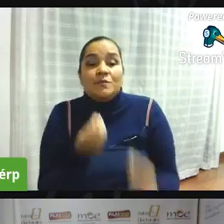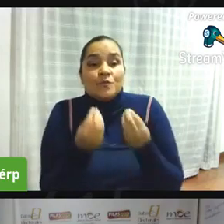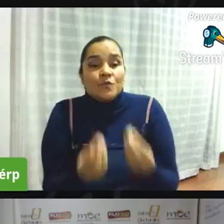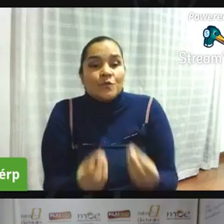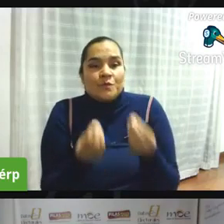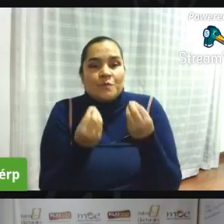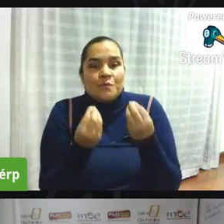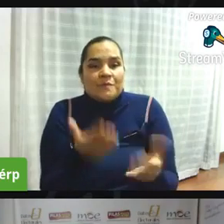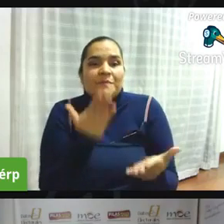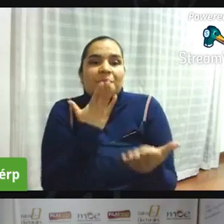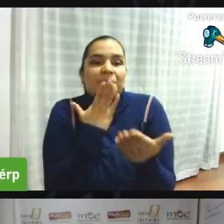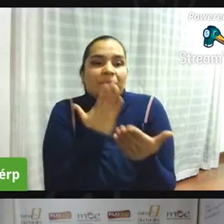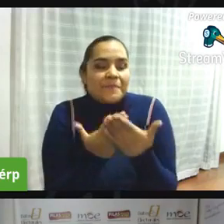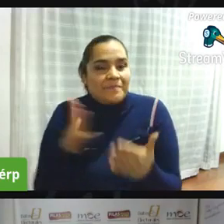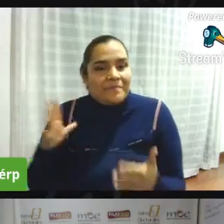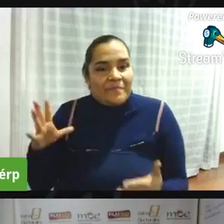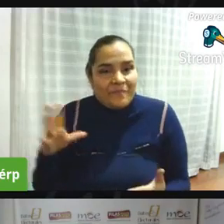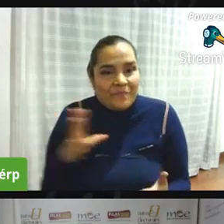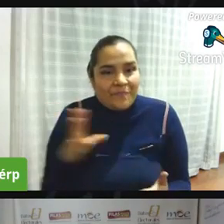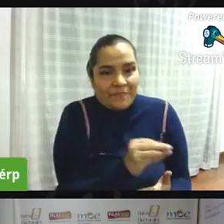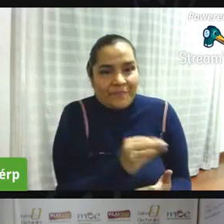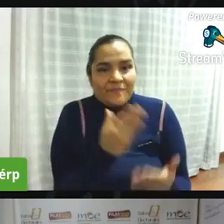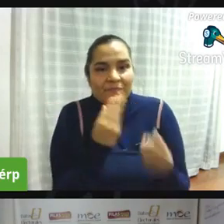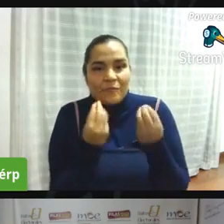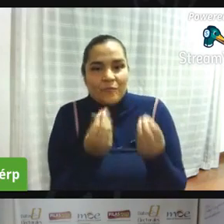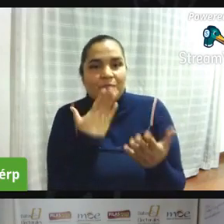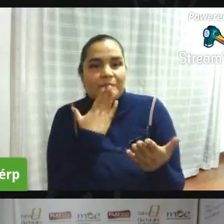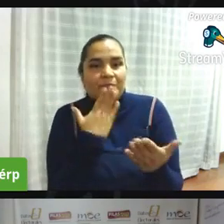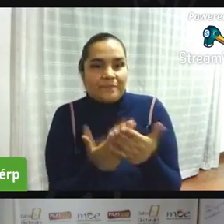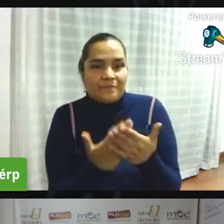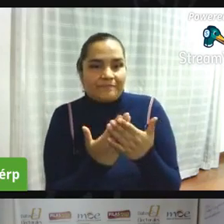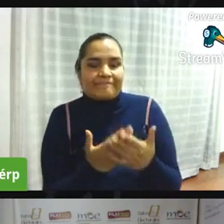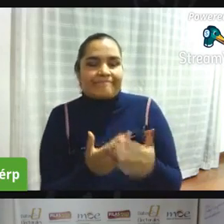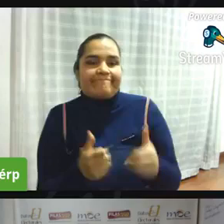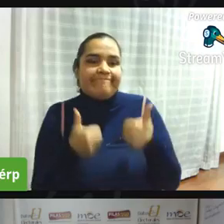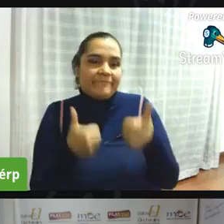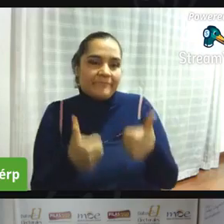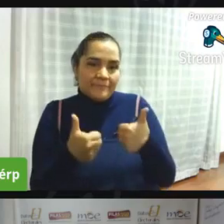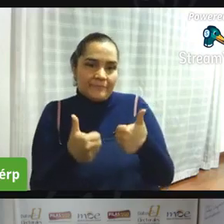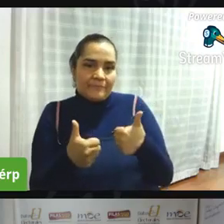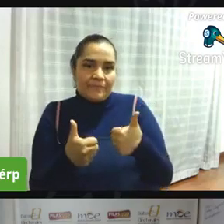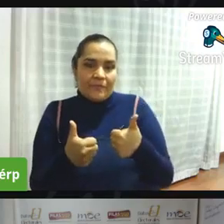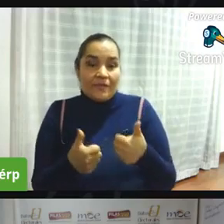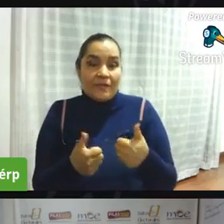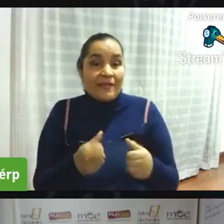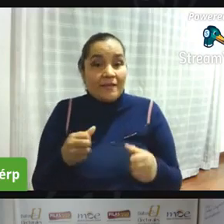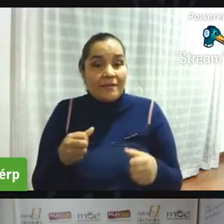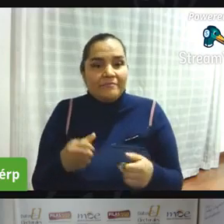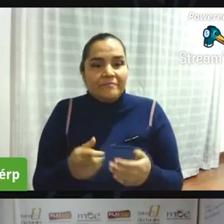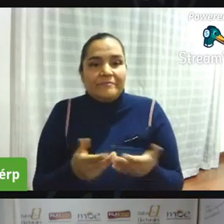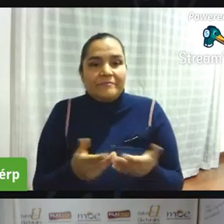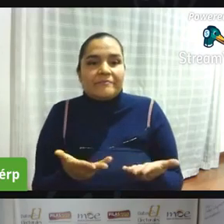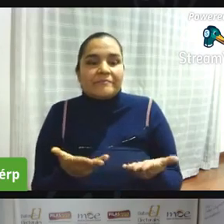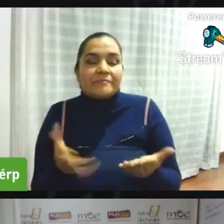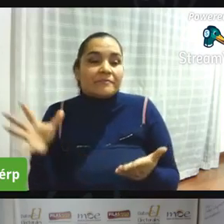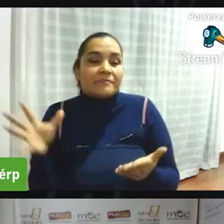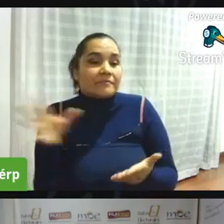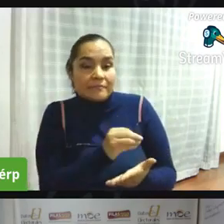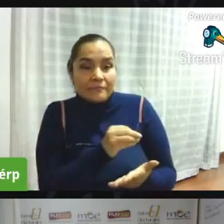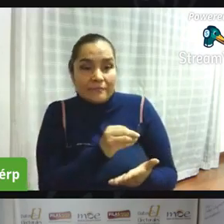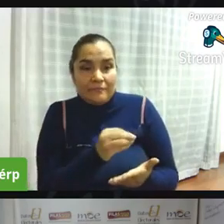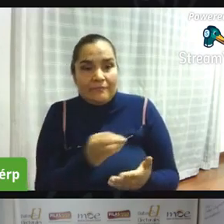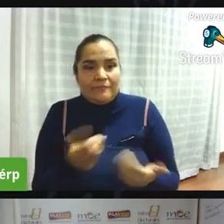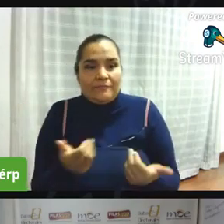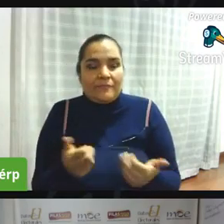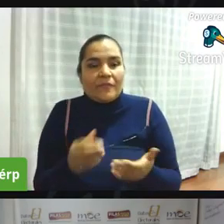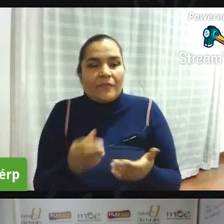observando el día de hoy y pues nada de recordarles a a todos los ciudadanos que hacen parte de la junta de